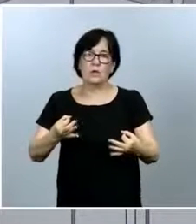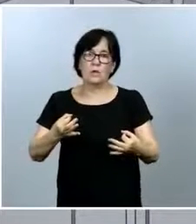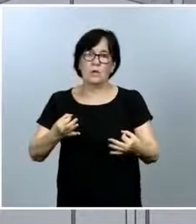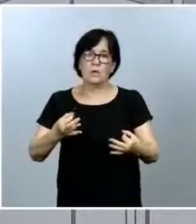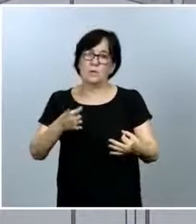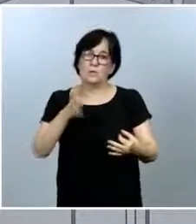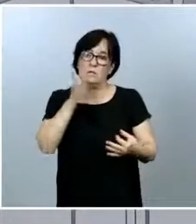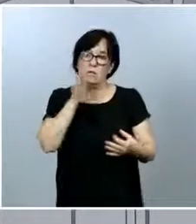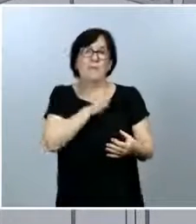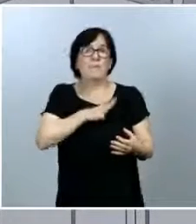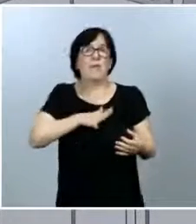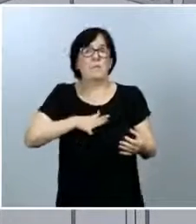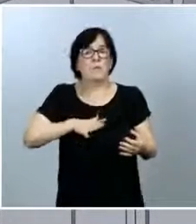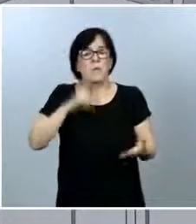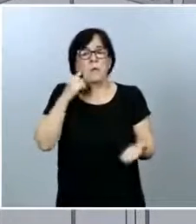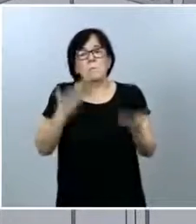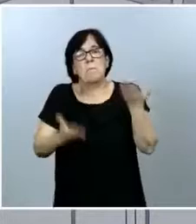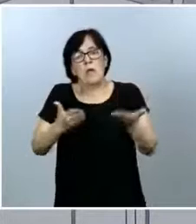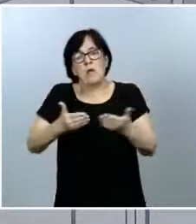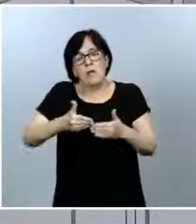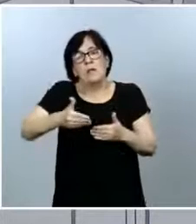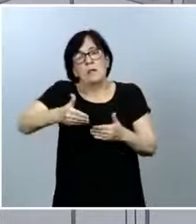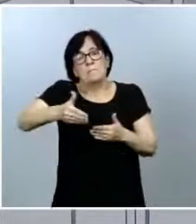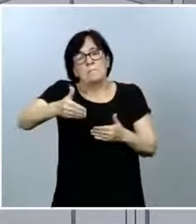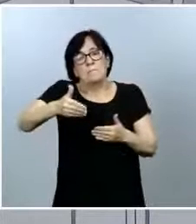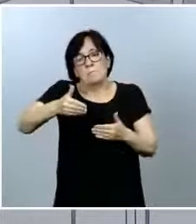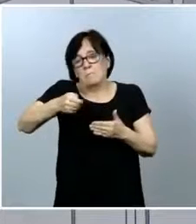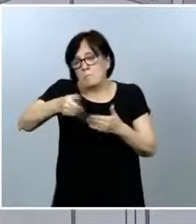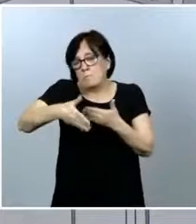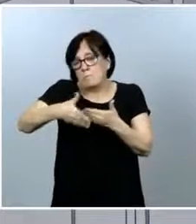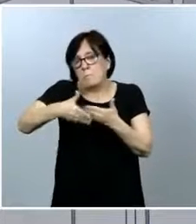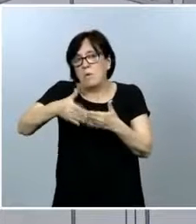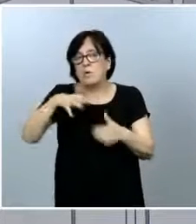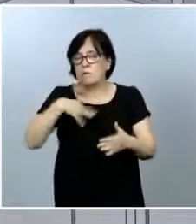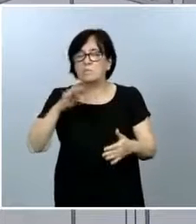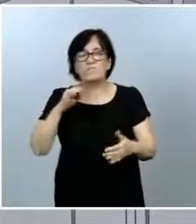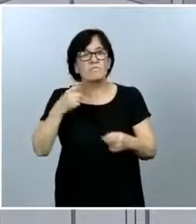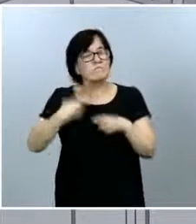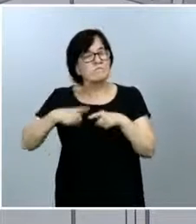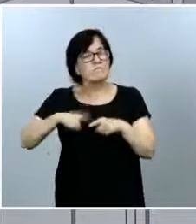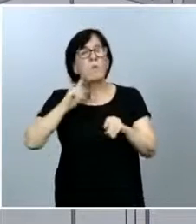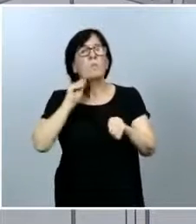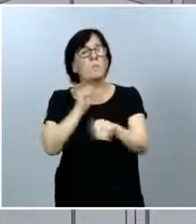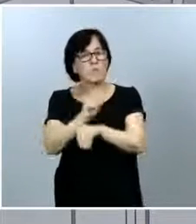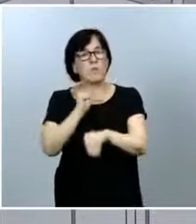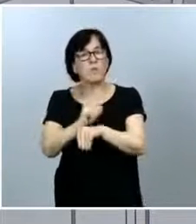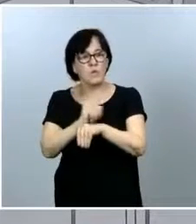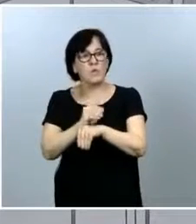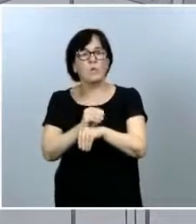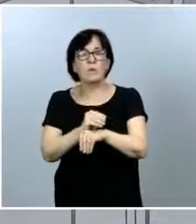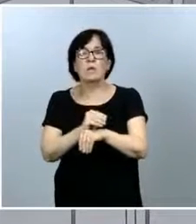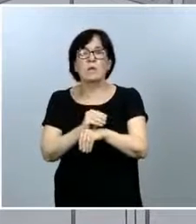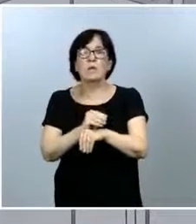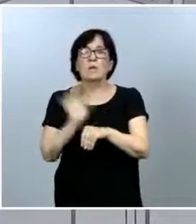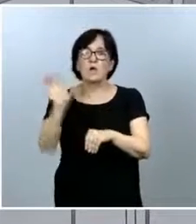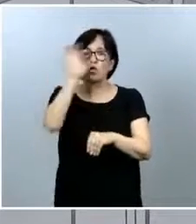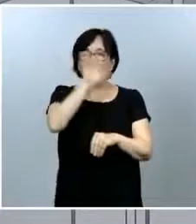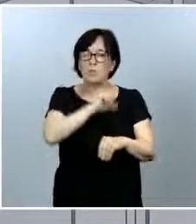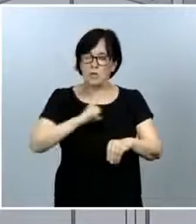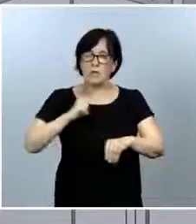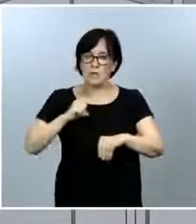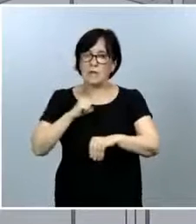ahora a valorar dentro de un poquito a me parece un gesto de prudencia por parte de las comunidades y del ministerio